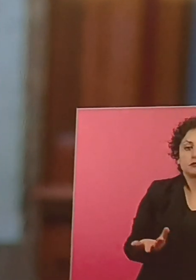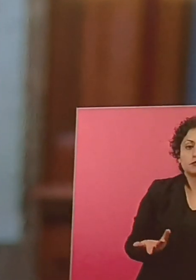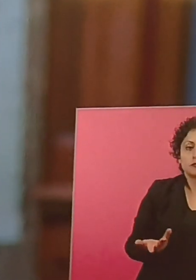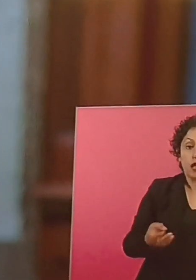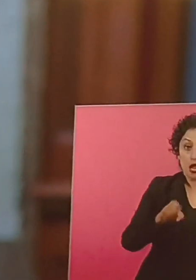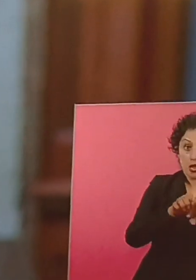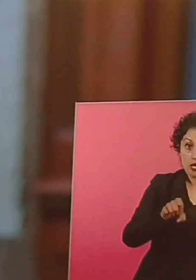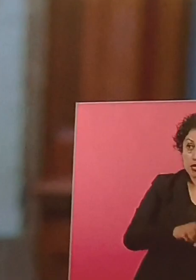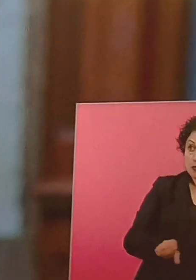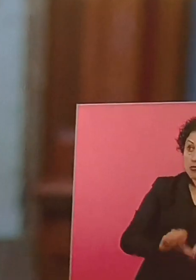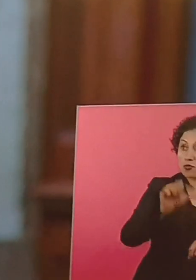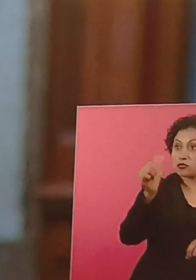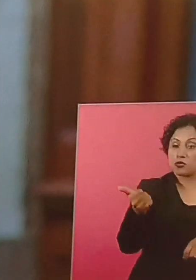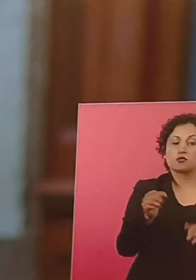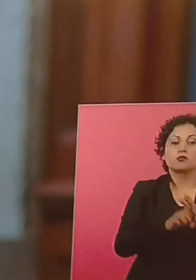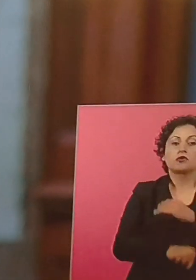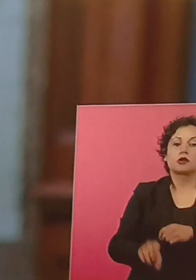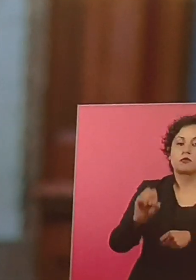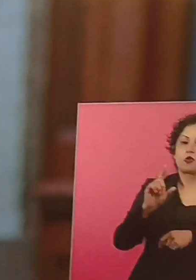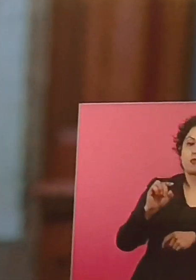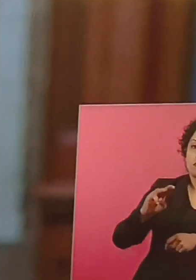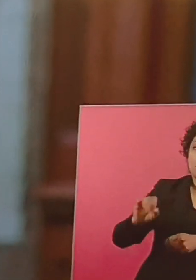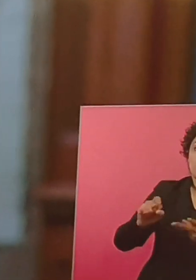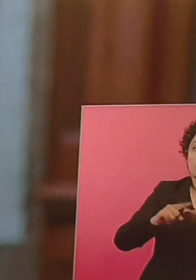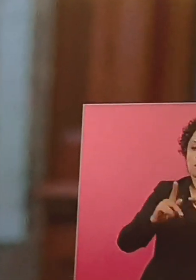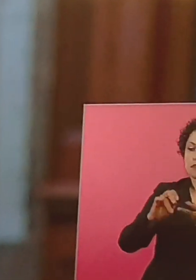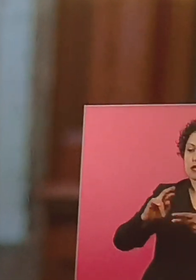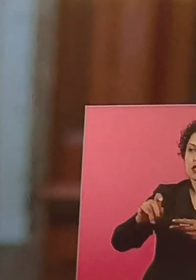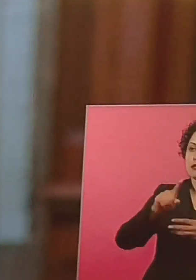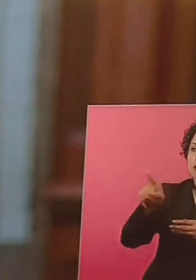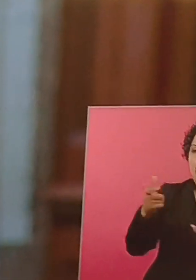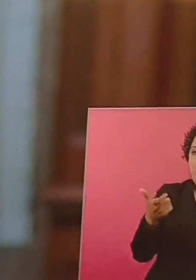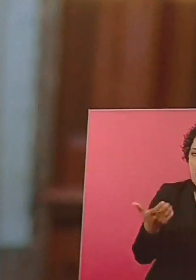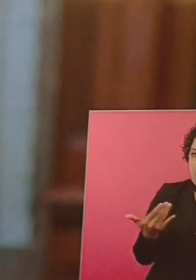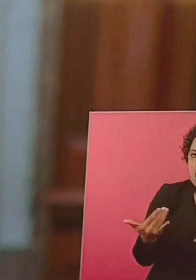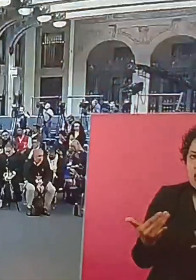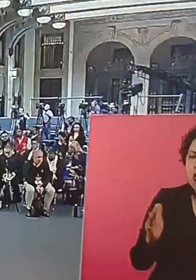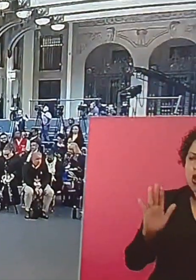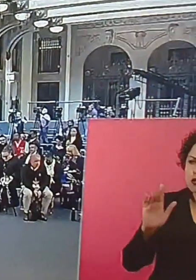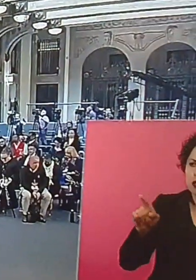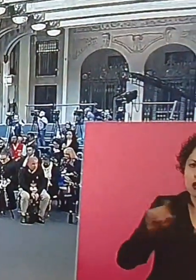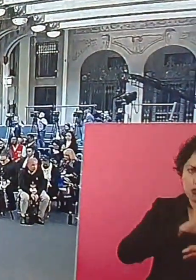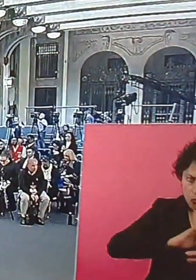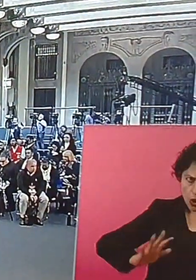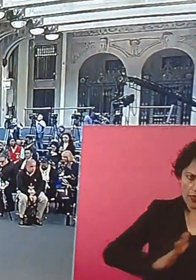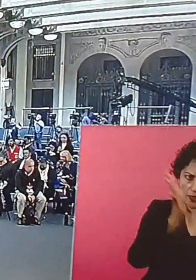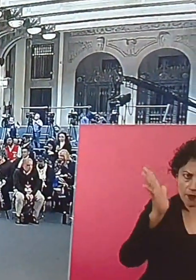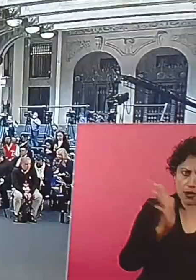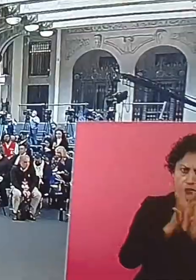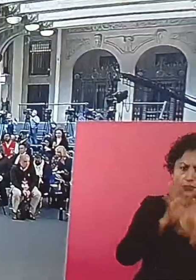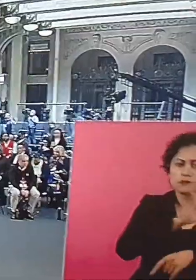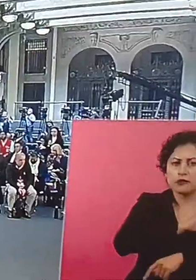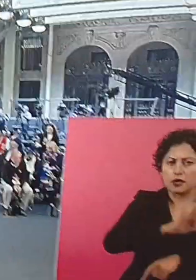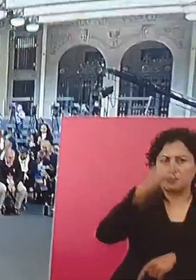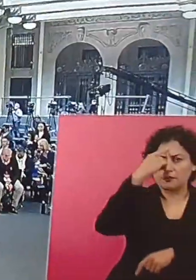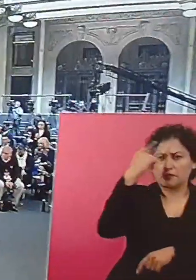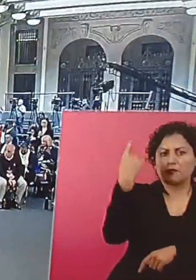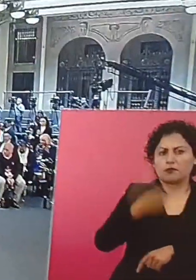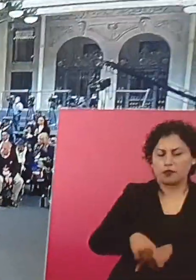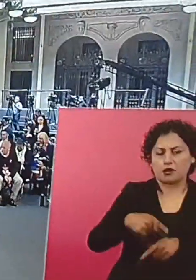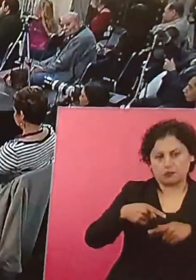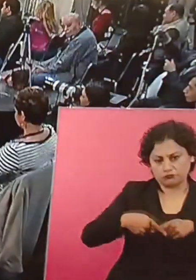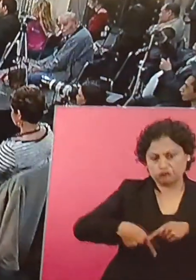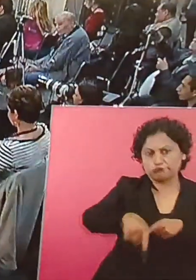eso, como mecas, piratas, los que no tienen tanto dinero, pues puedan competir, digamos, con el fair play